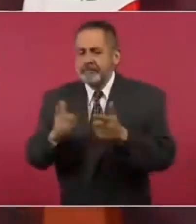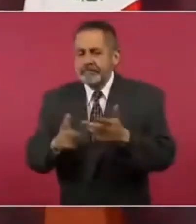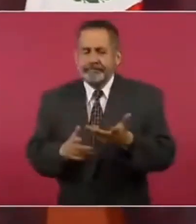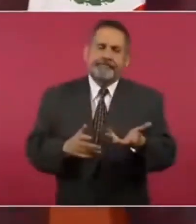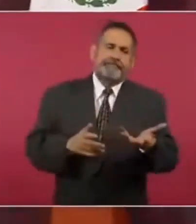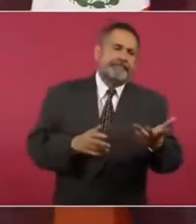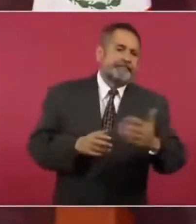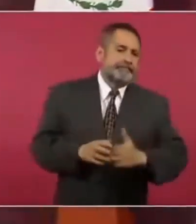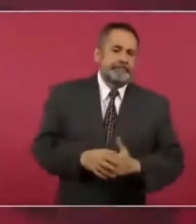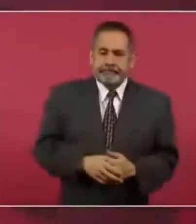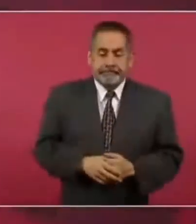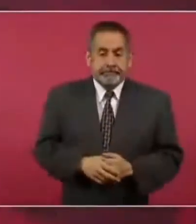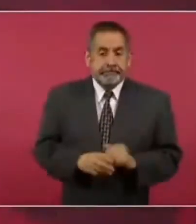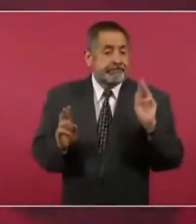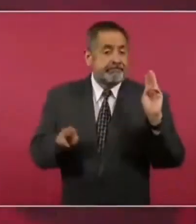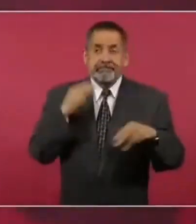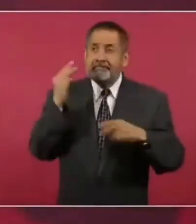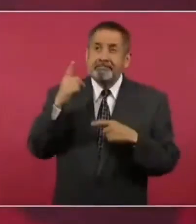todo el mundo